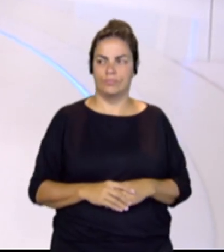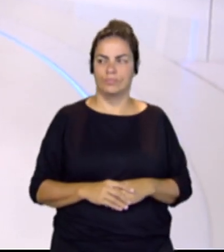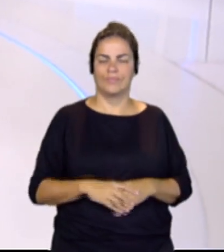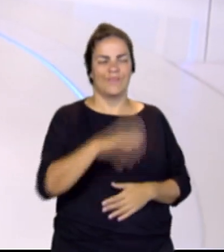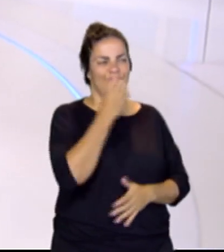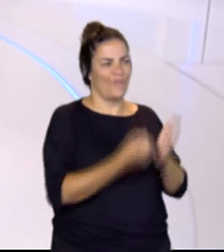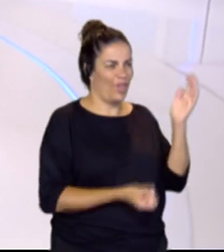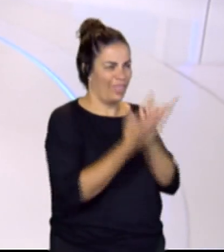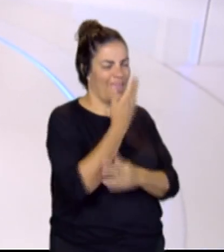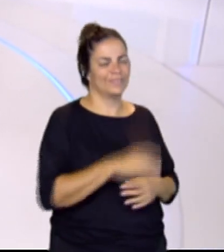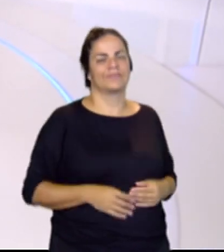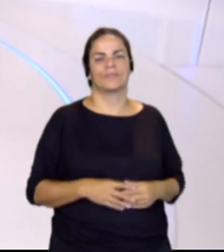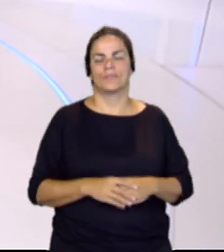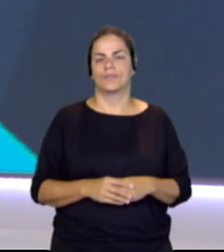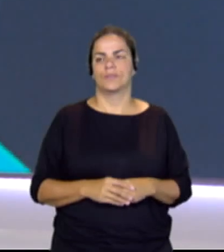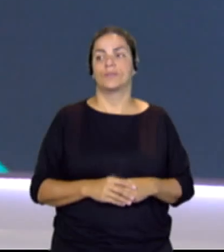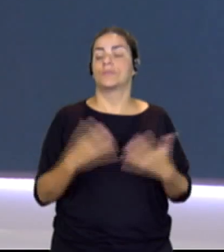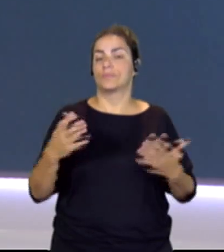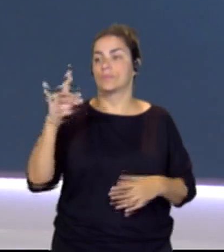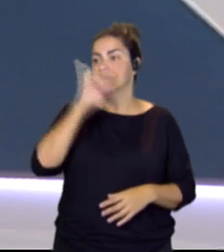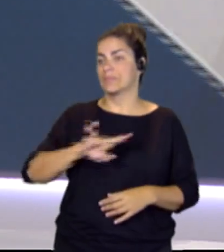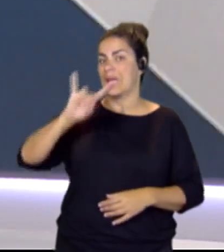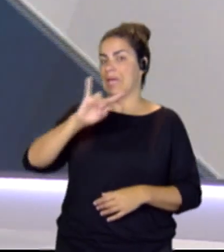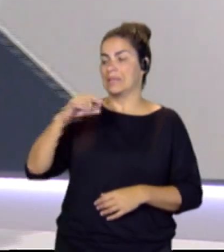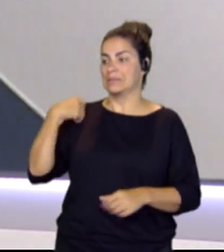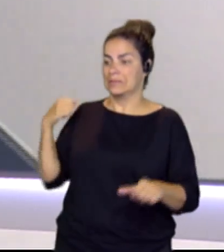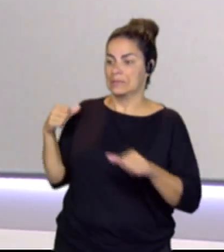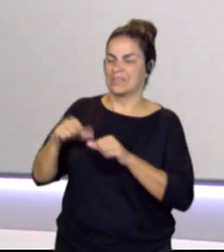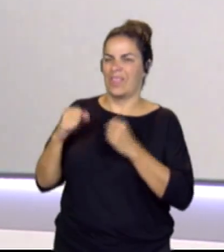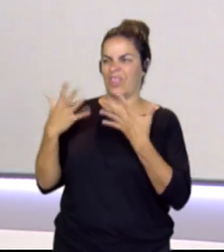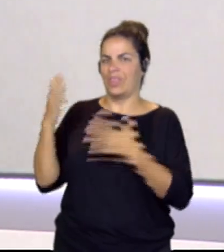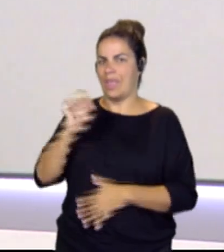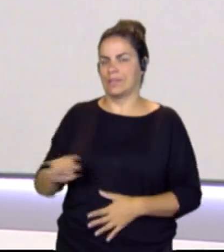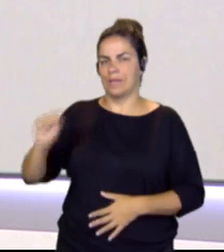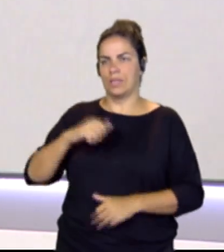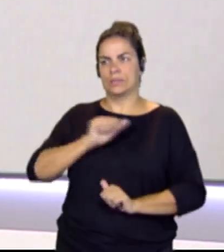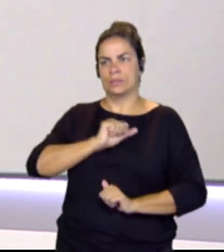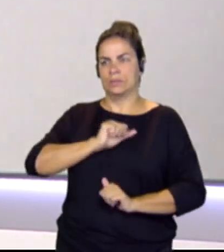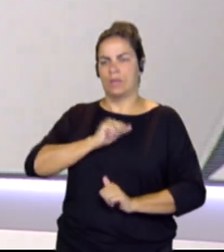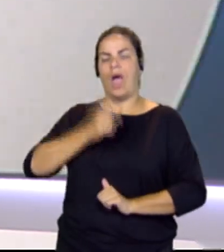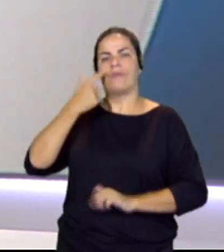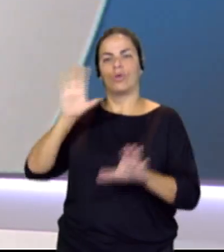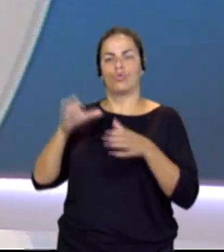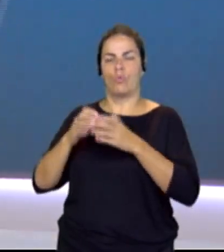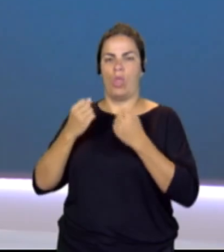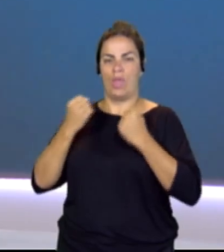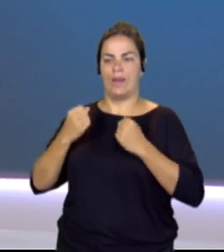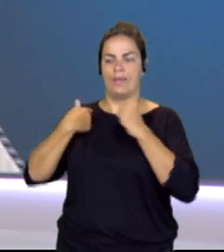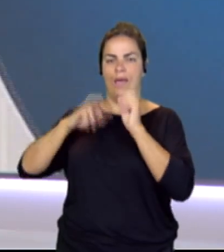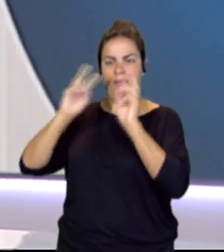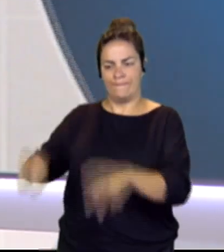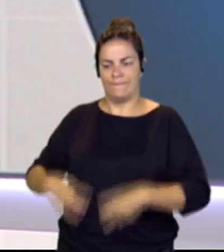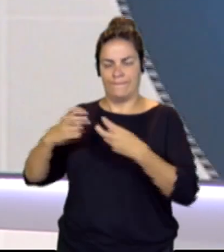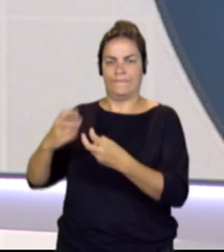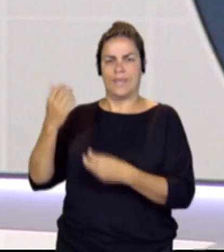Muy buenos días. Bueno, Canarias lleva esperando 10 años esa renovación de los grupos de energía. ¿Se va